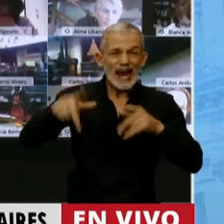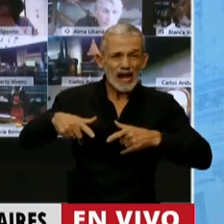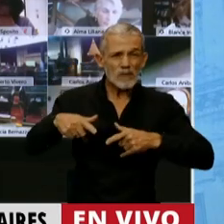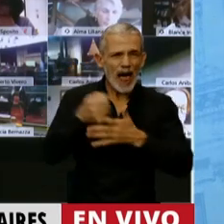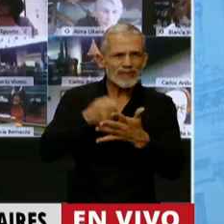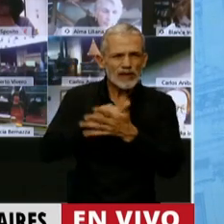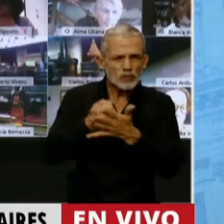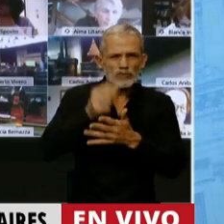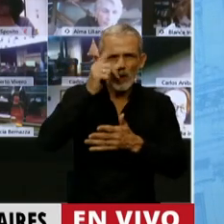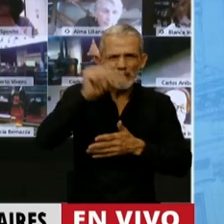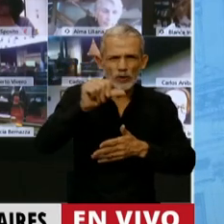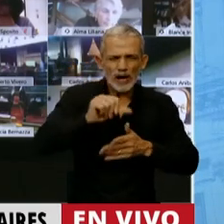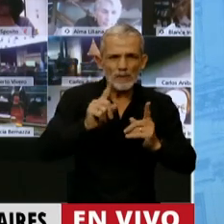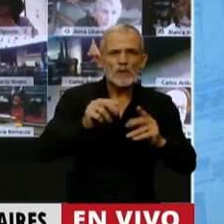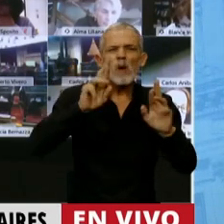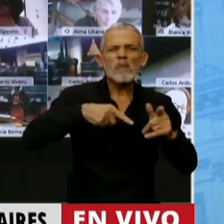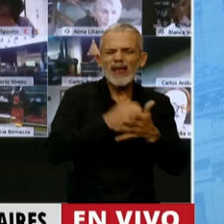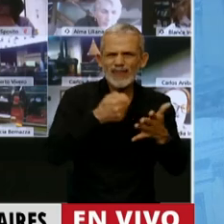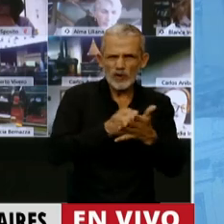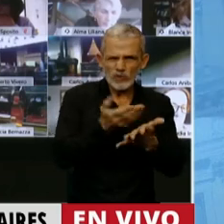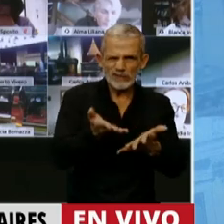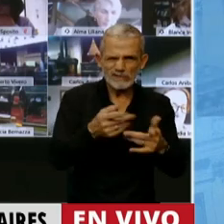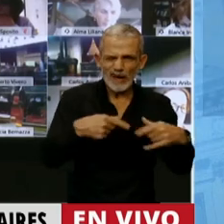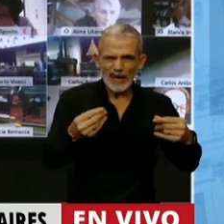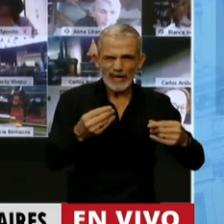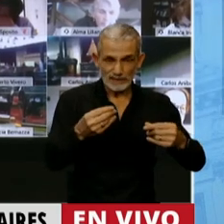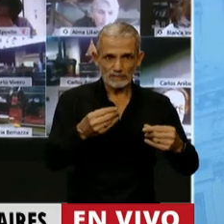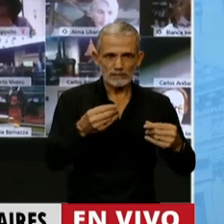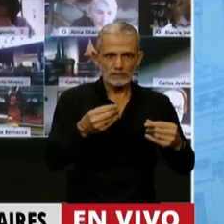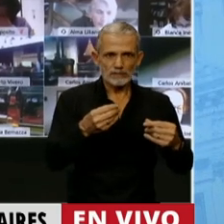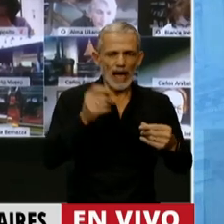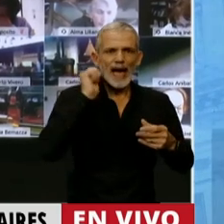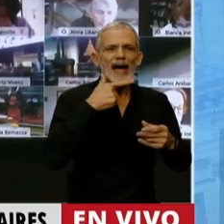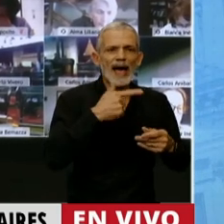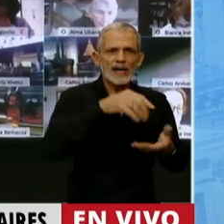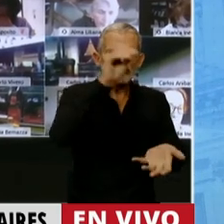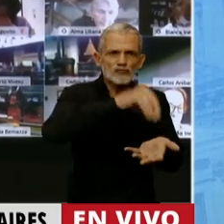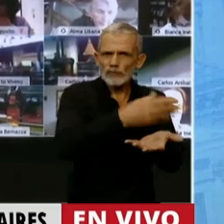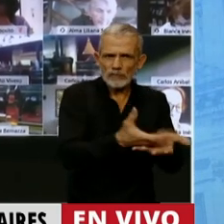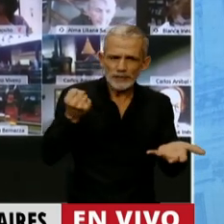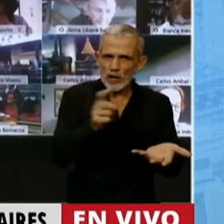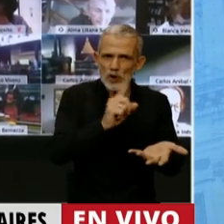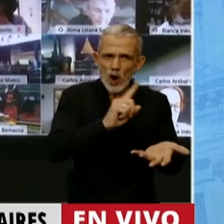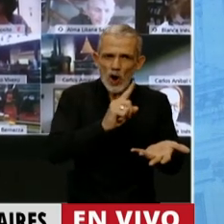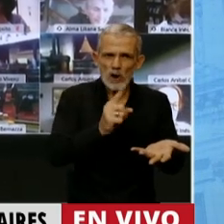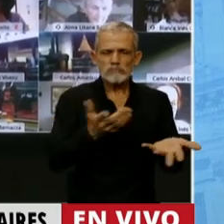de lucha de las petroleras, es fantástico, plan de lucha de las petroleras que consiste en no sacar el gas de los pozos que tienen asignado,